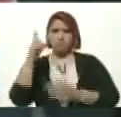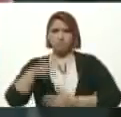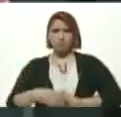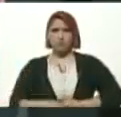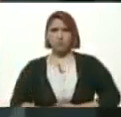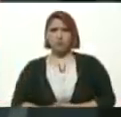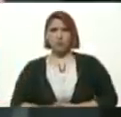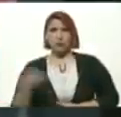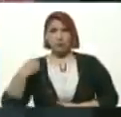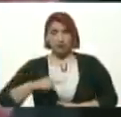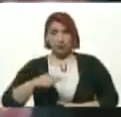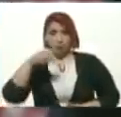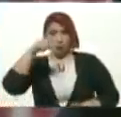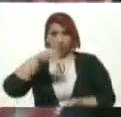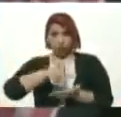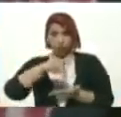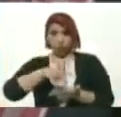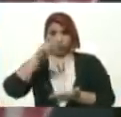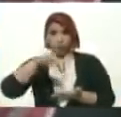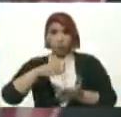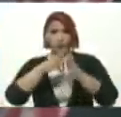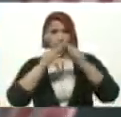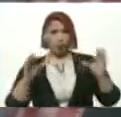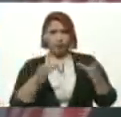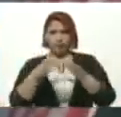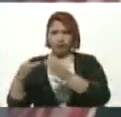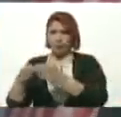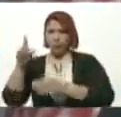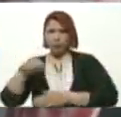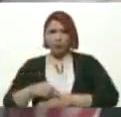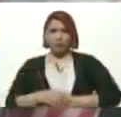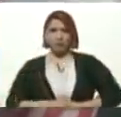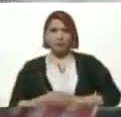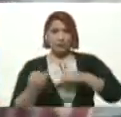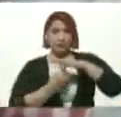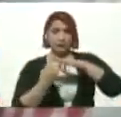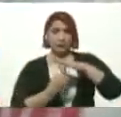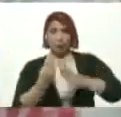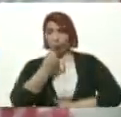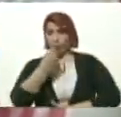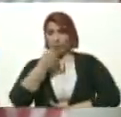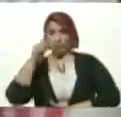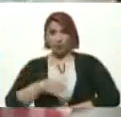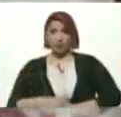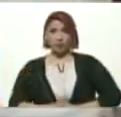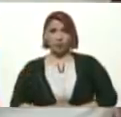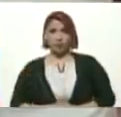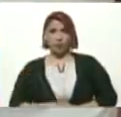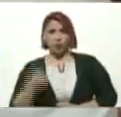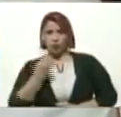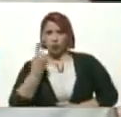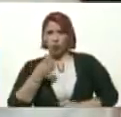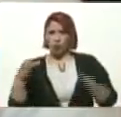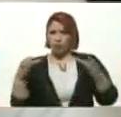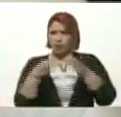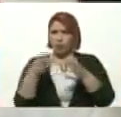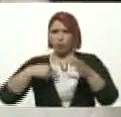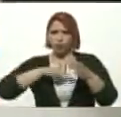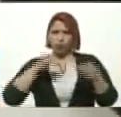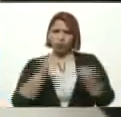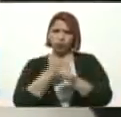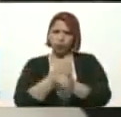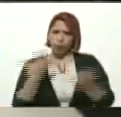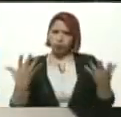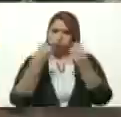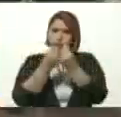Y tenemos acá Todo el equipo De las instancias De alimentación Que como un solo equipo Estamos trabajando